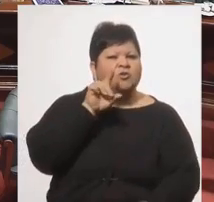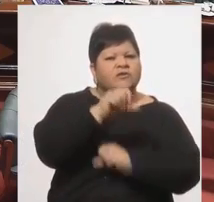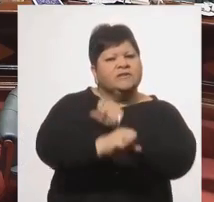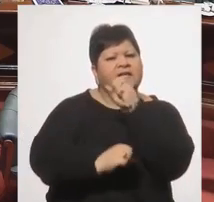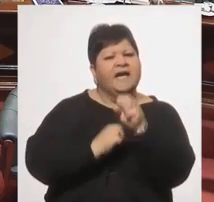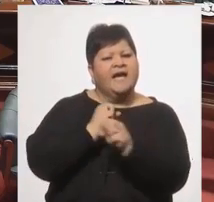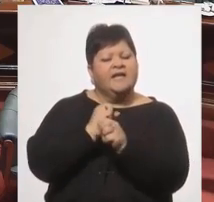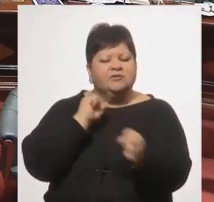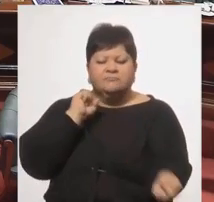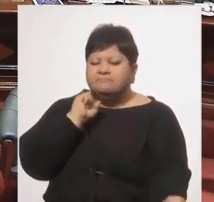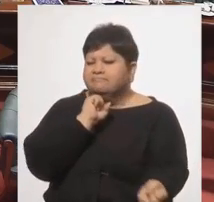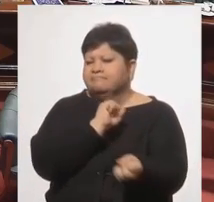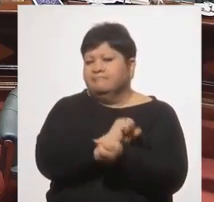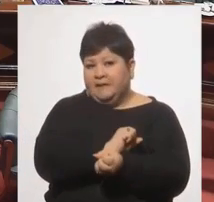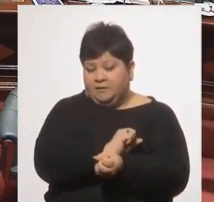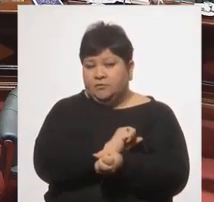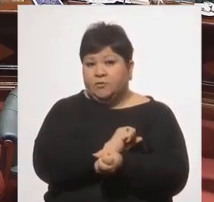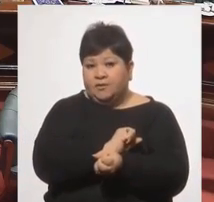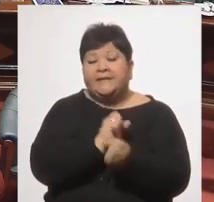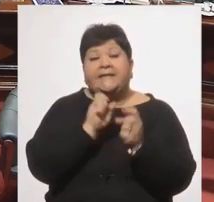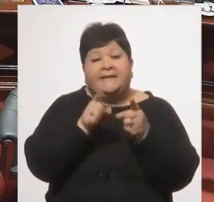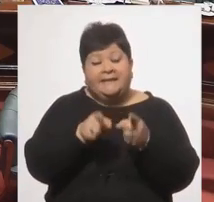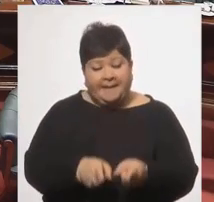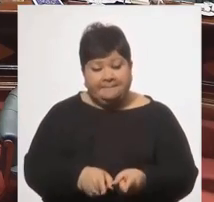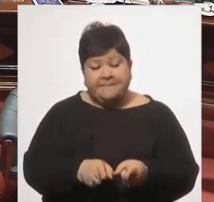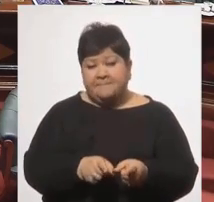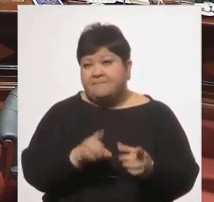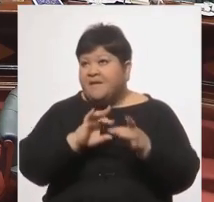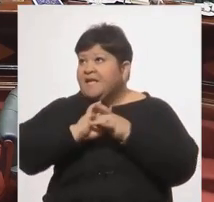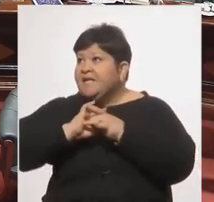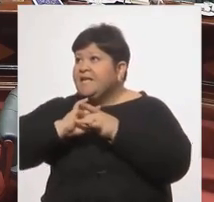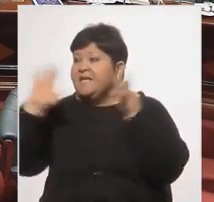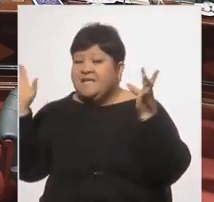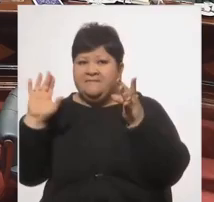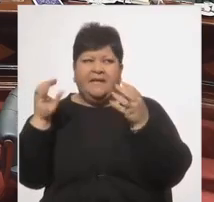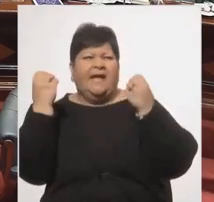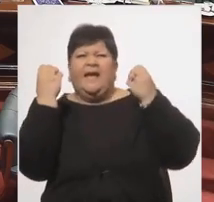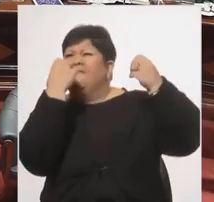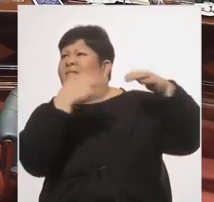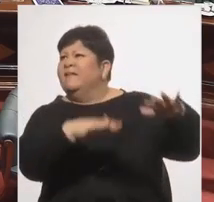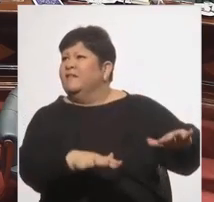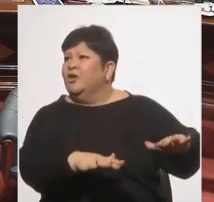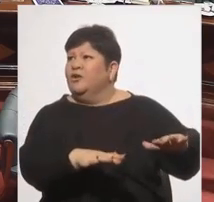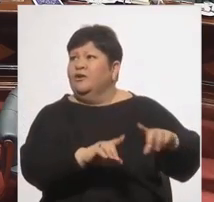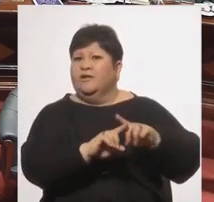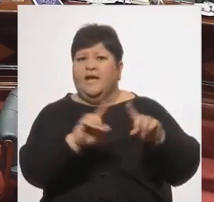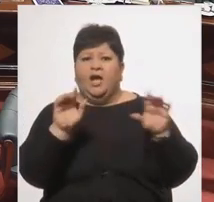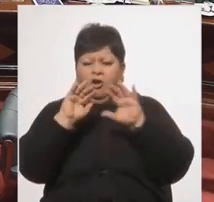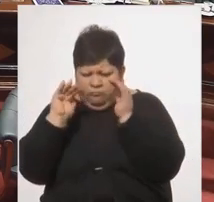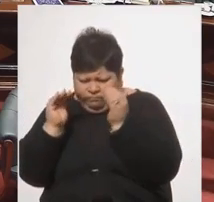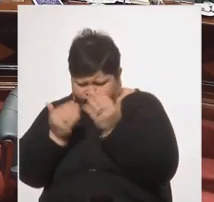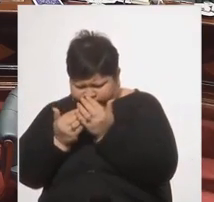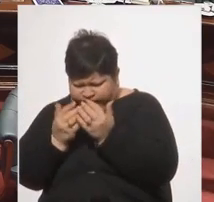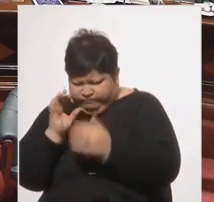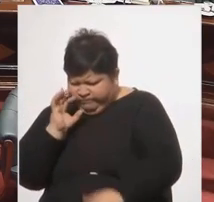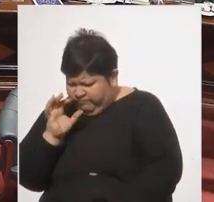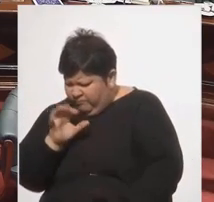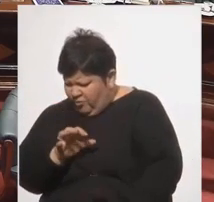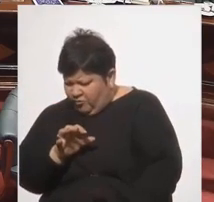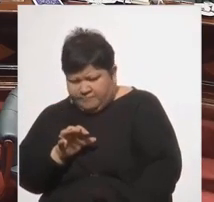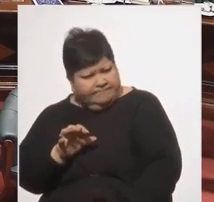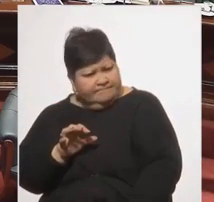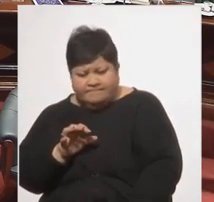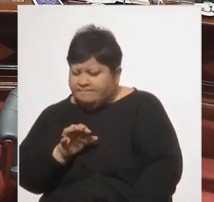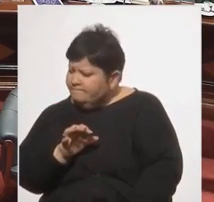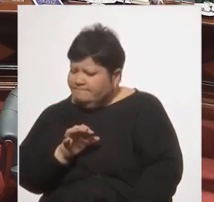que lo define y una vez afuera lejos de abandonar o encerrarse en el odio construyó